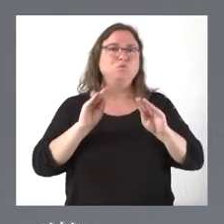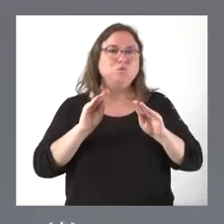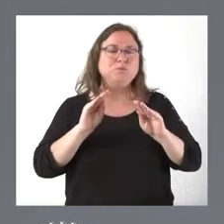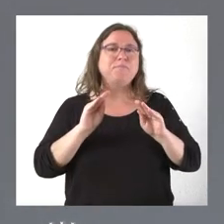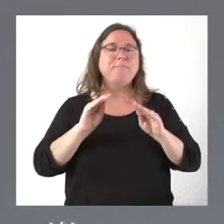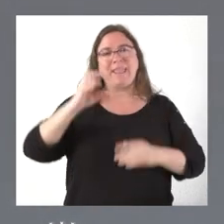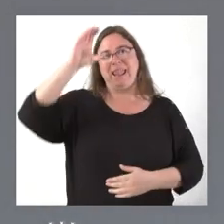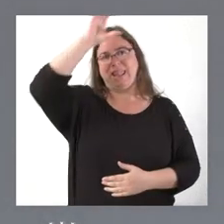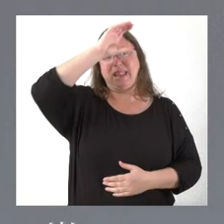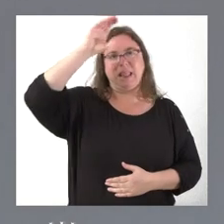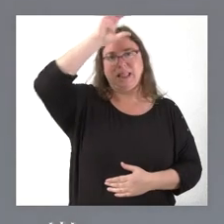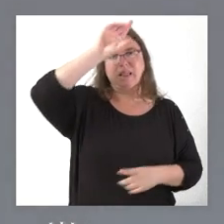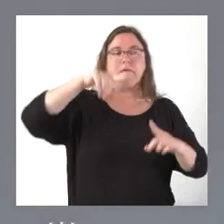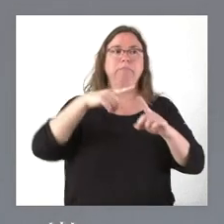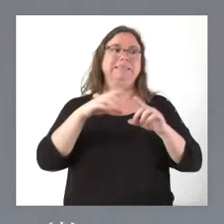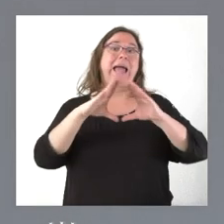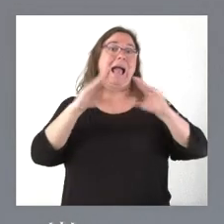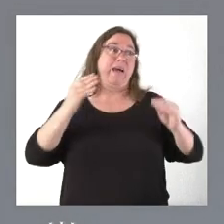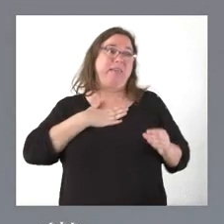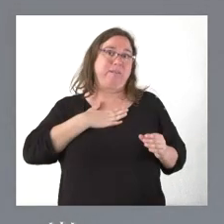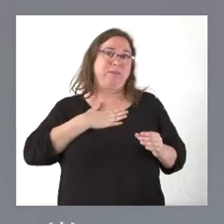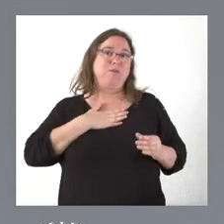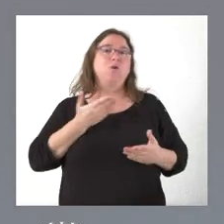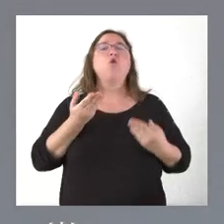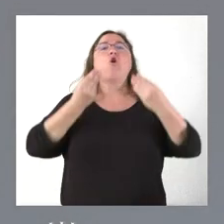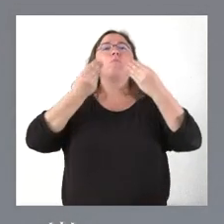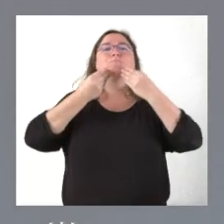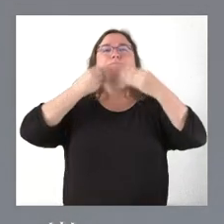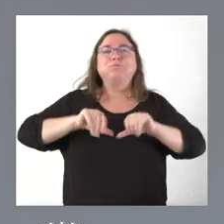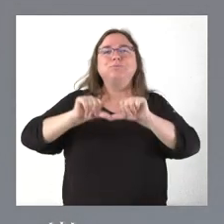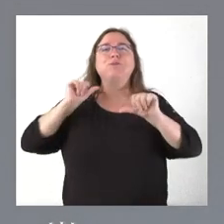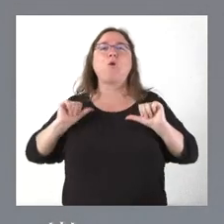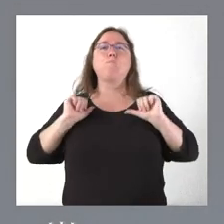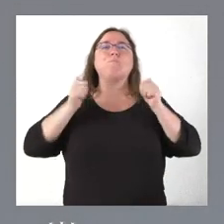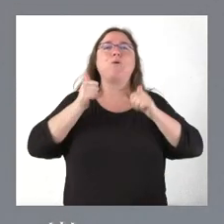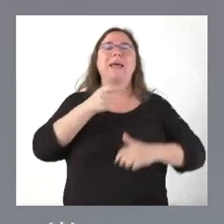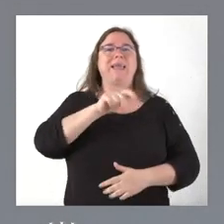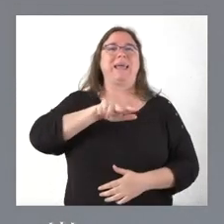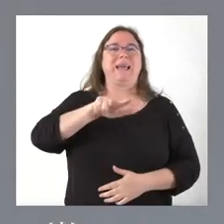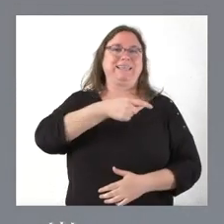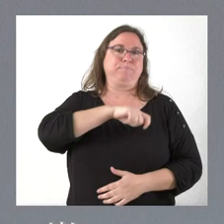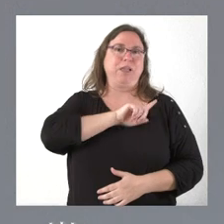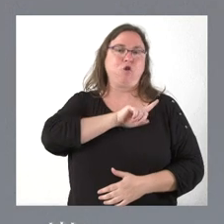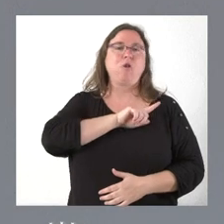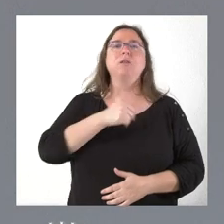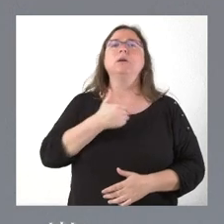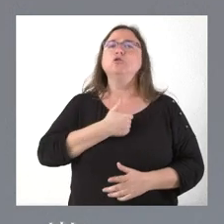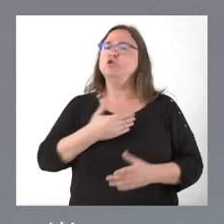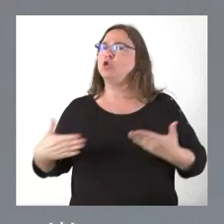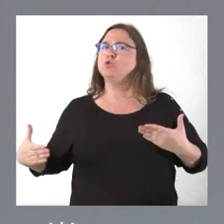científico y en mi planteamiento académico de los orígenes del español, yo he restablecido todos los equipos de trabajo